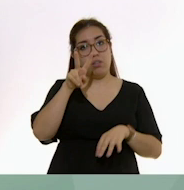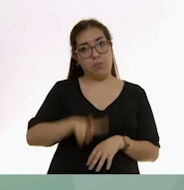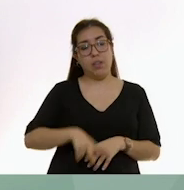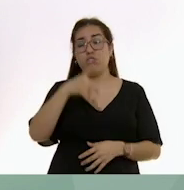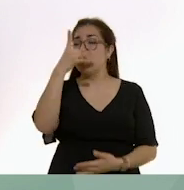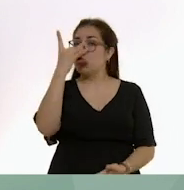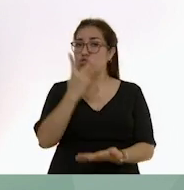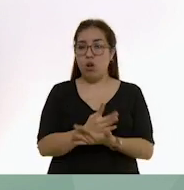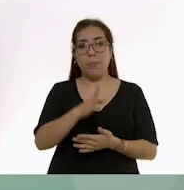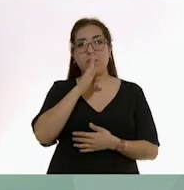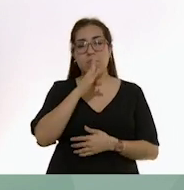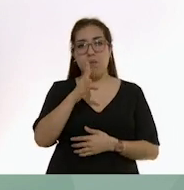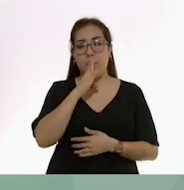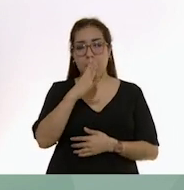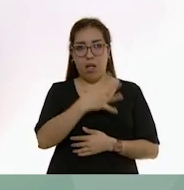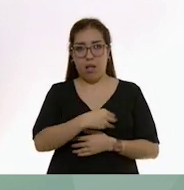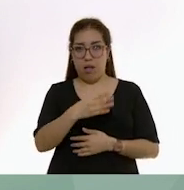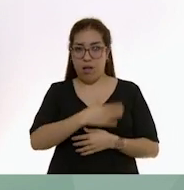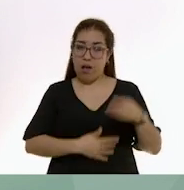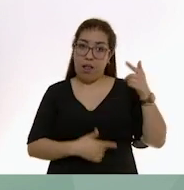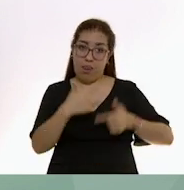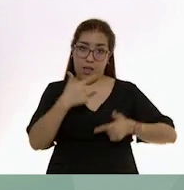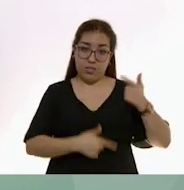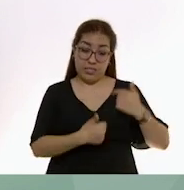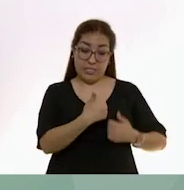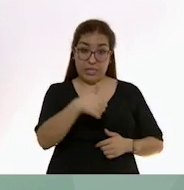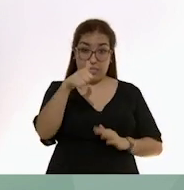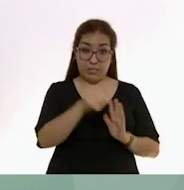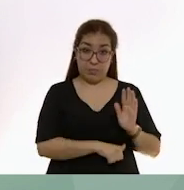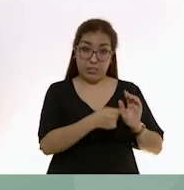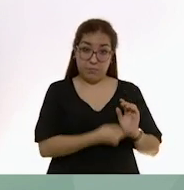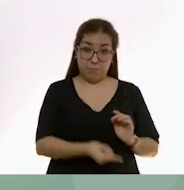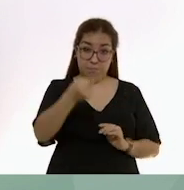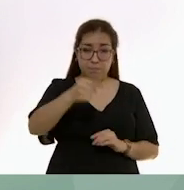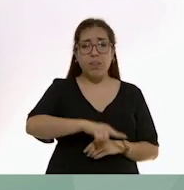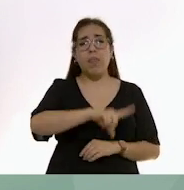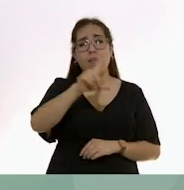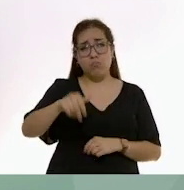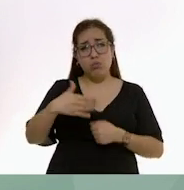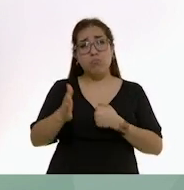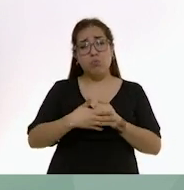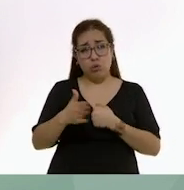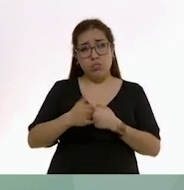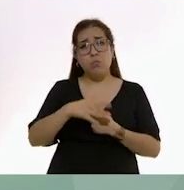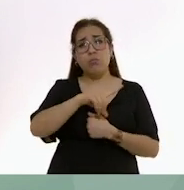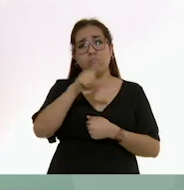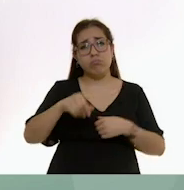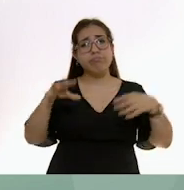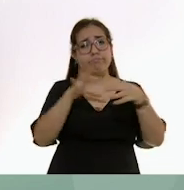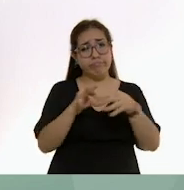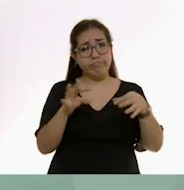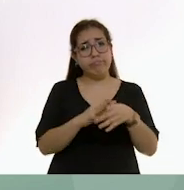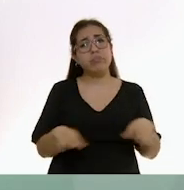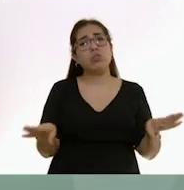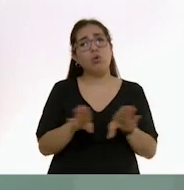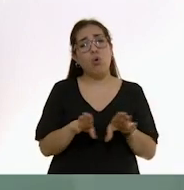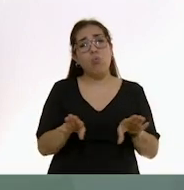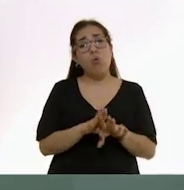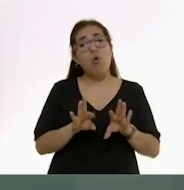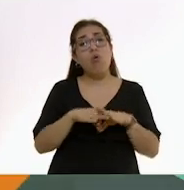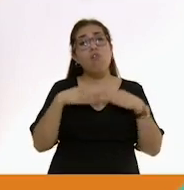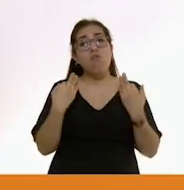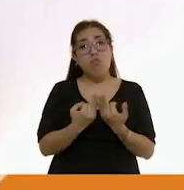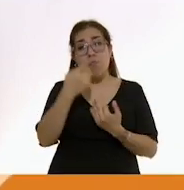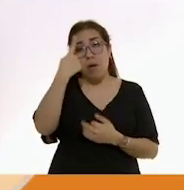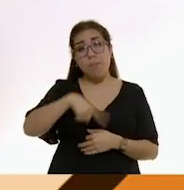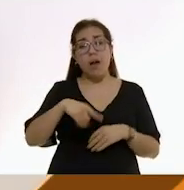solo leche materna durante los primeros seis meses. Más adelante platicaremos de cómo tener una adecuada técnica para